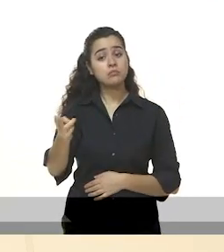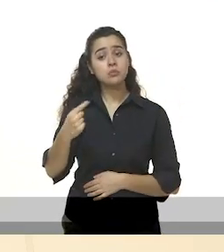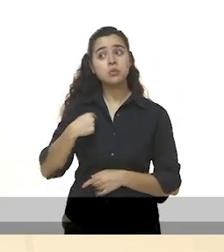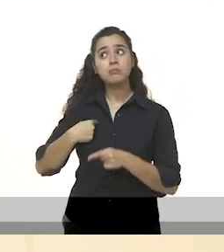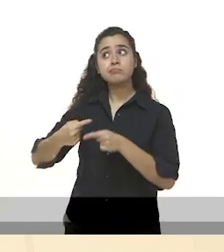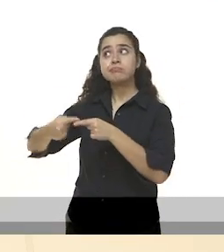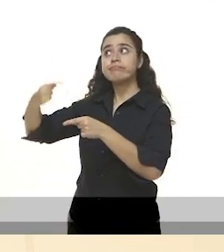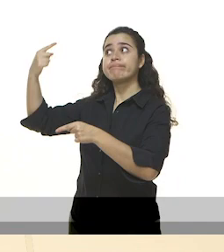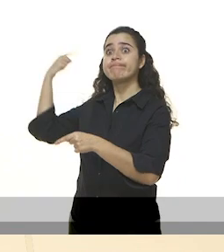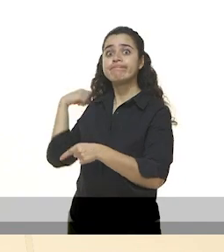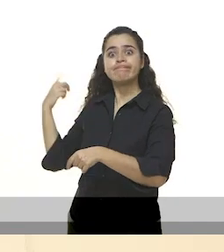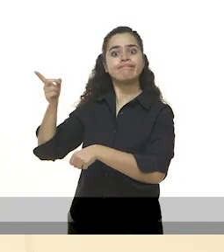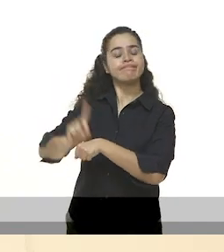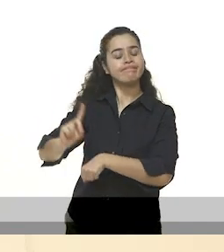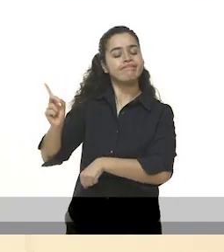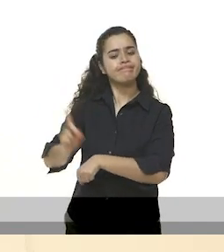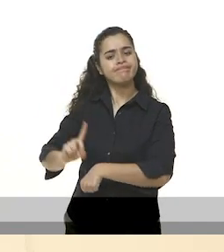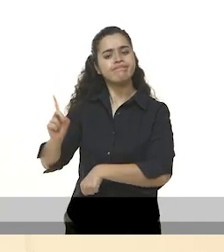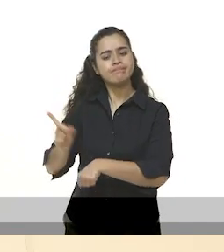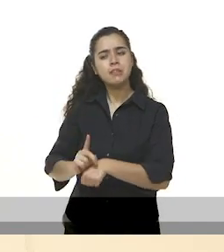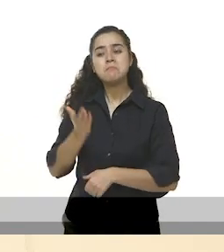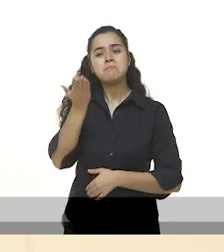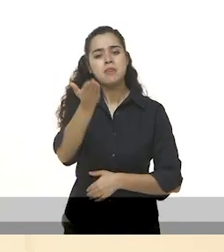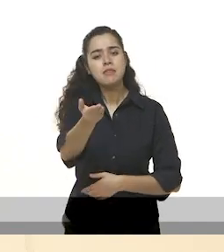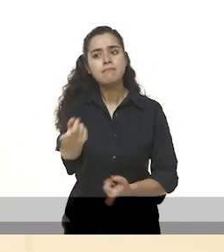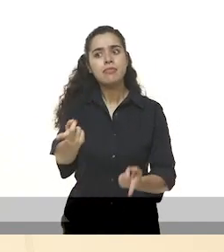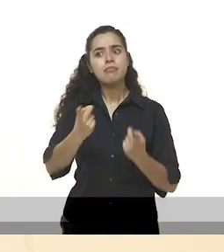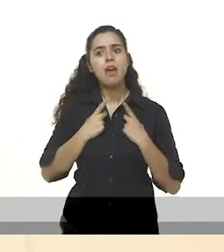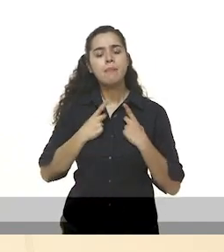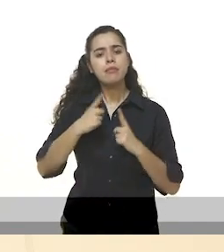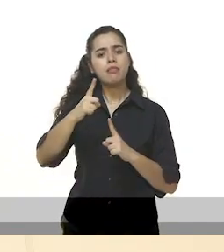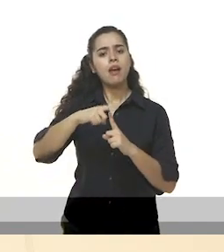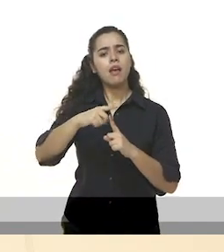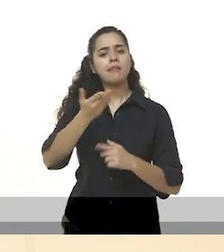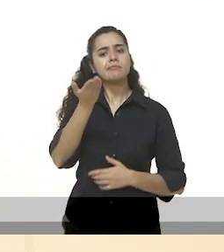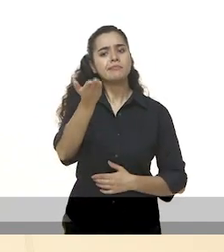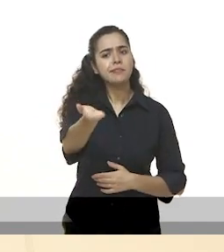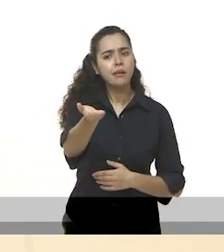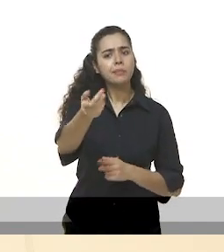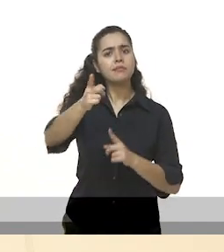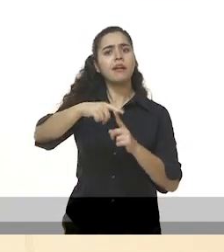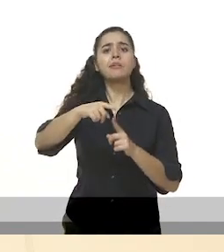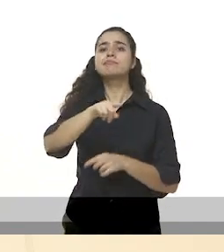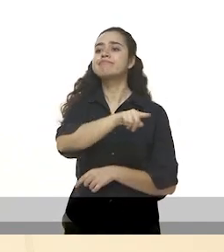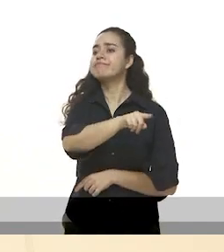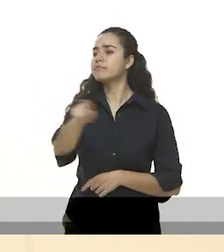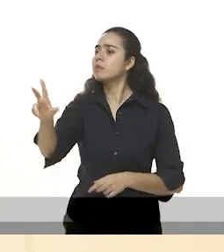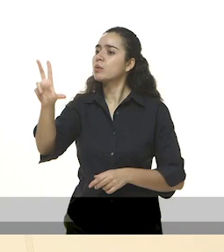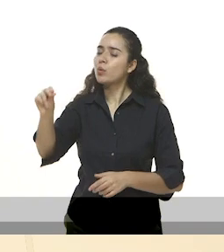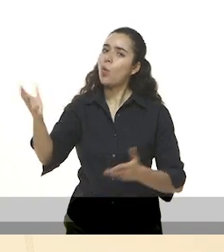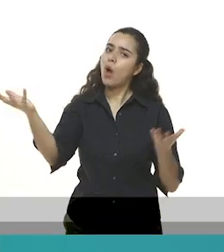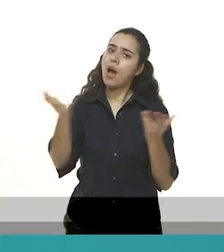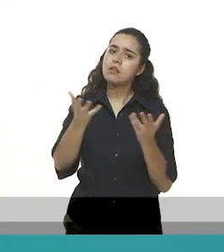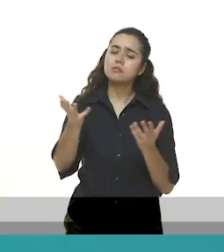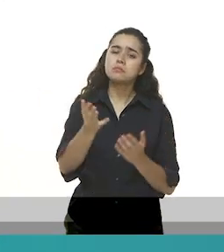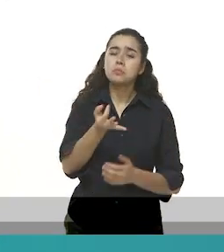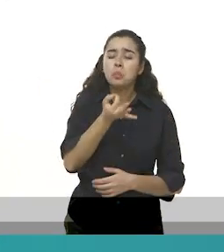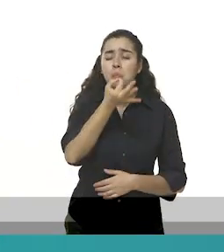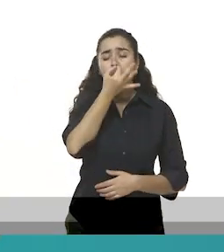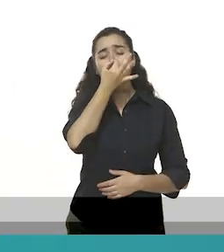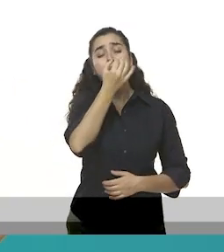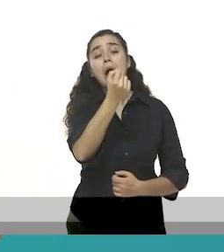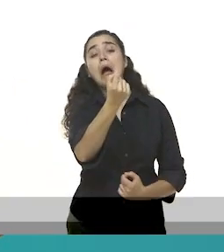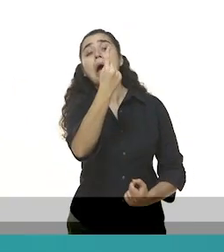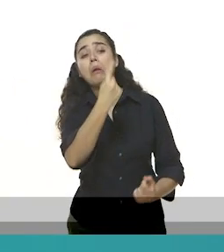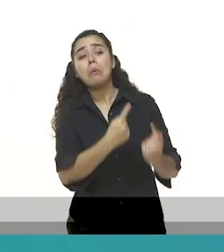los días les he pedido que hagan sus tareas, y los he motivado de una u otra forma, y así no he logrado nada. Ya que